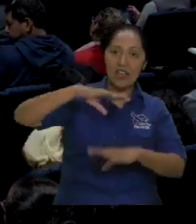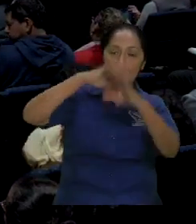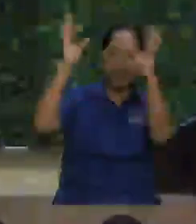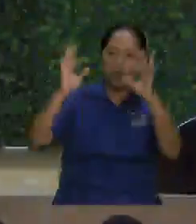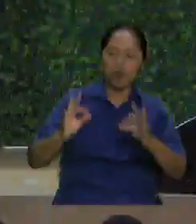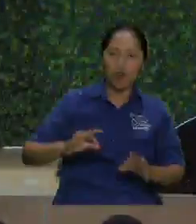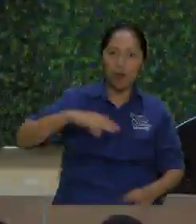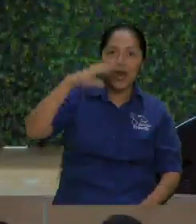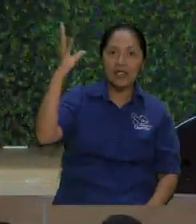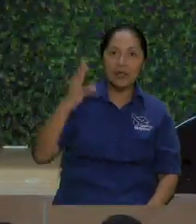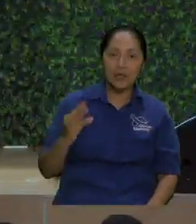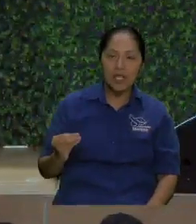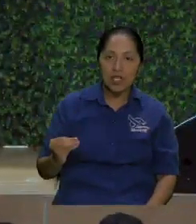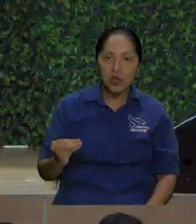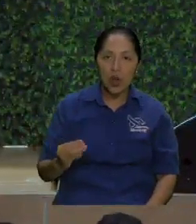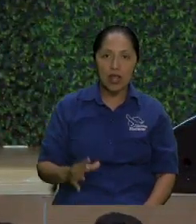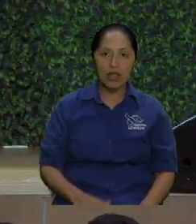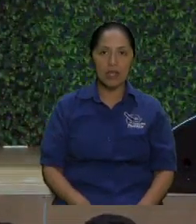digo